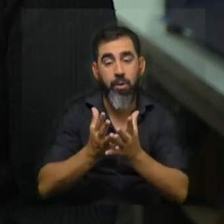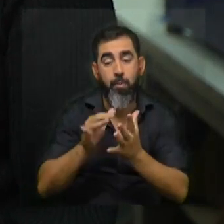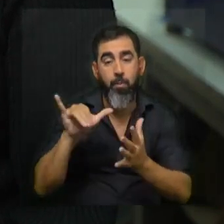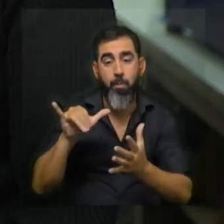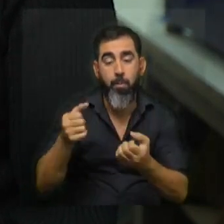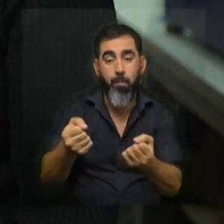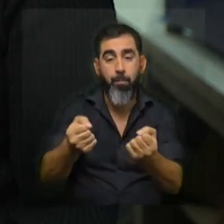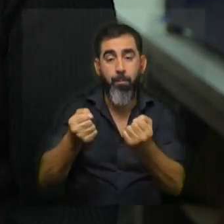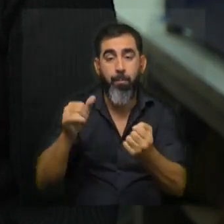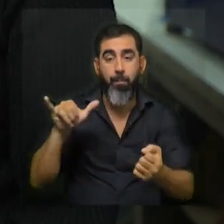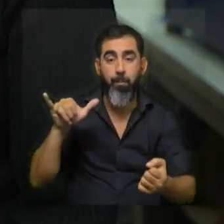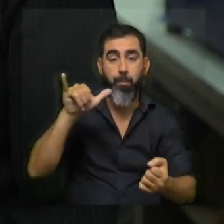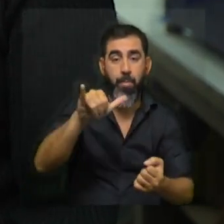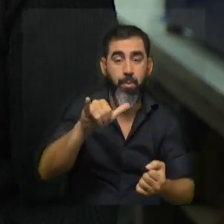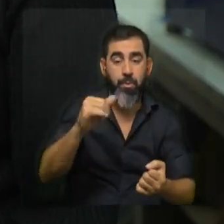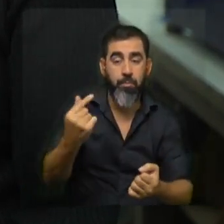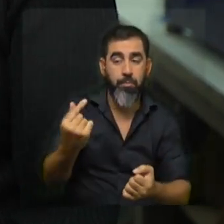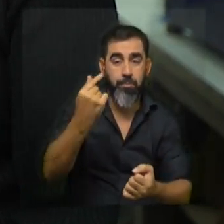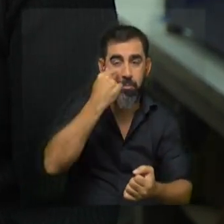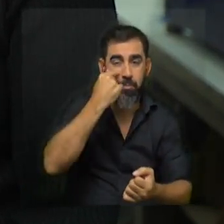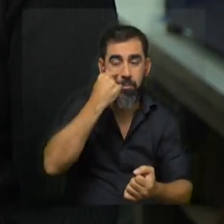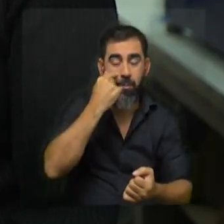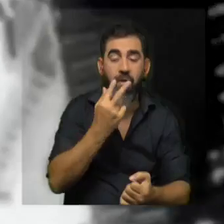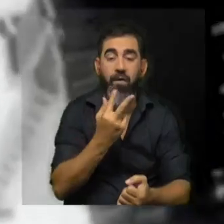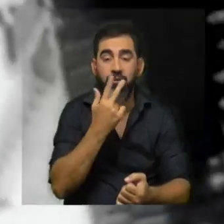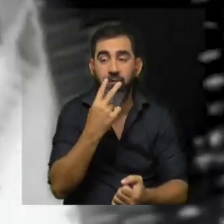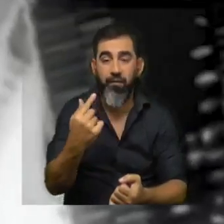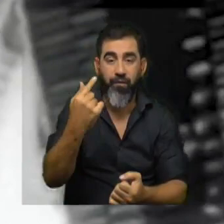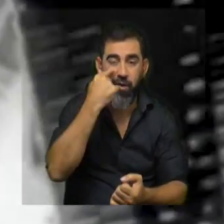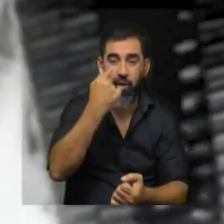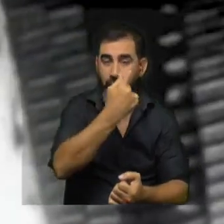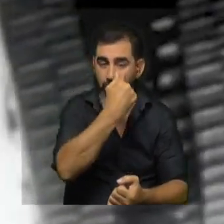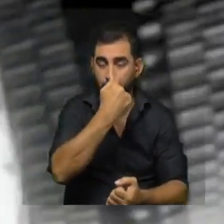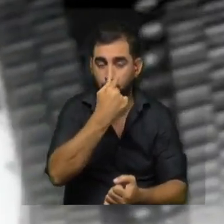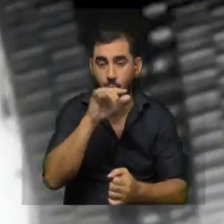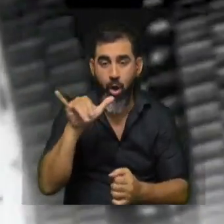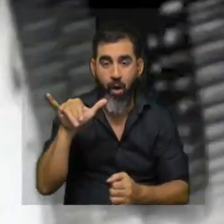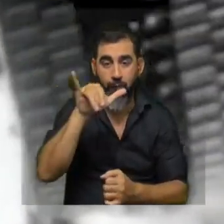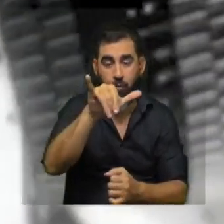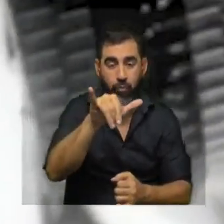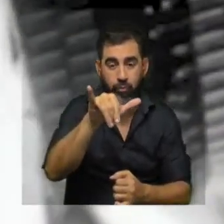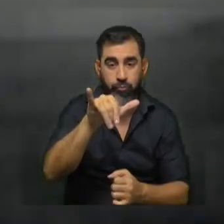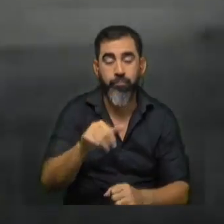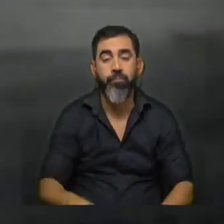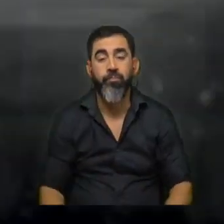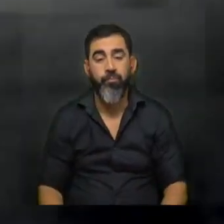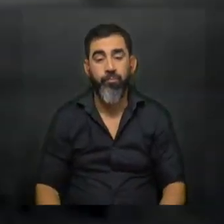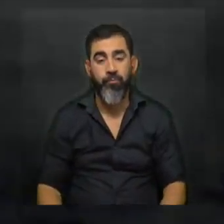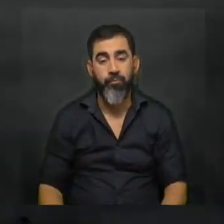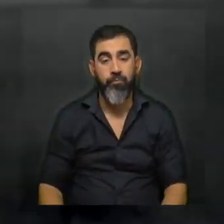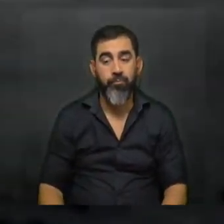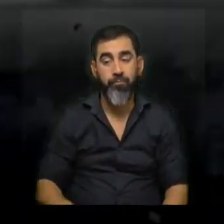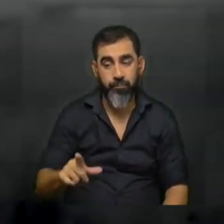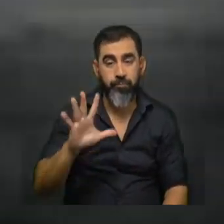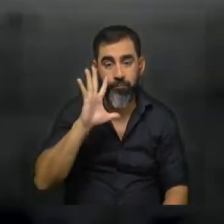que quedaban con esquirlas de las ventanillas de los aviones clavadas en la córnea ahí se